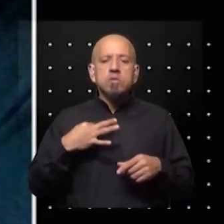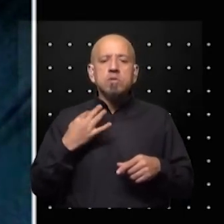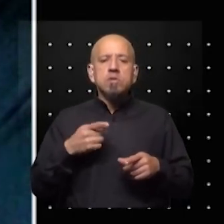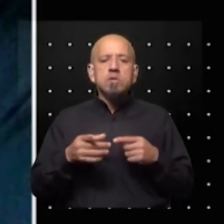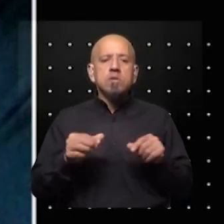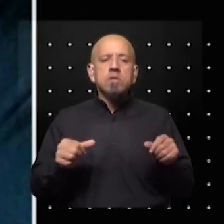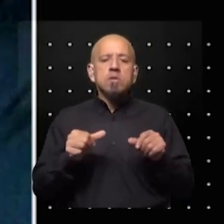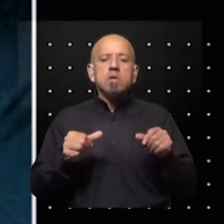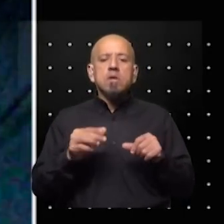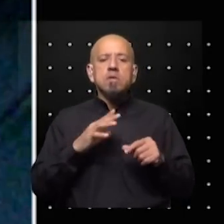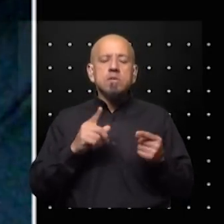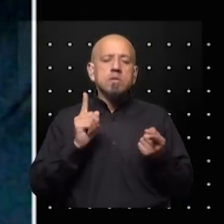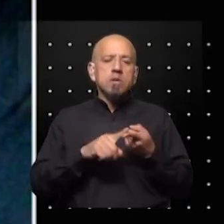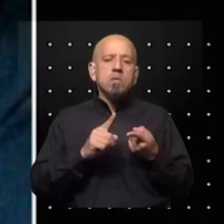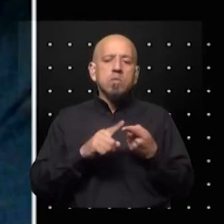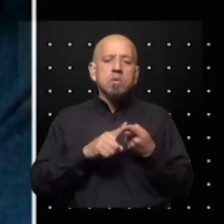acuerdos económicos,